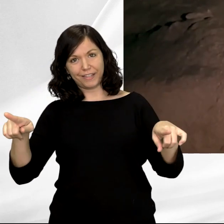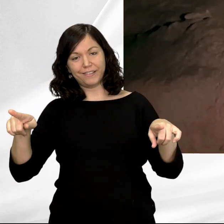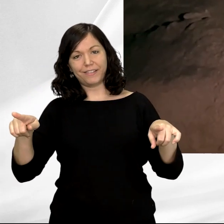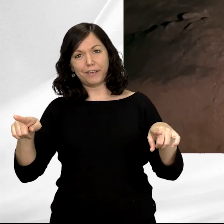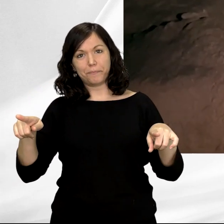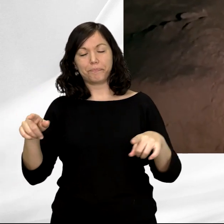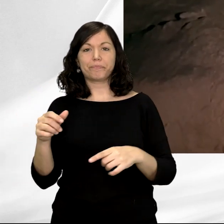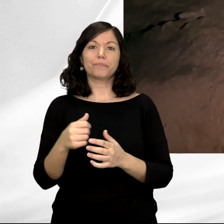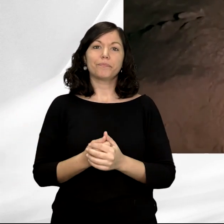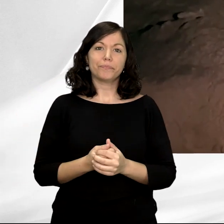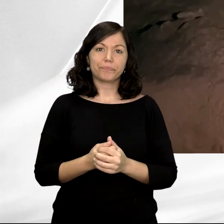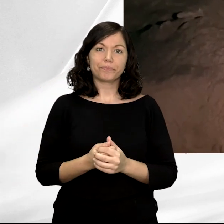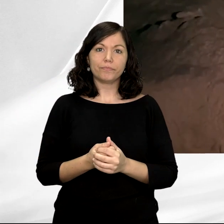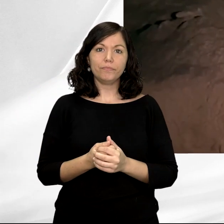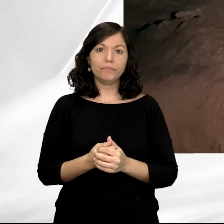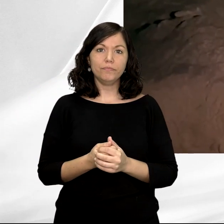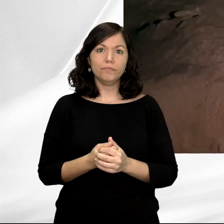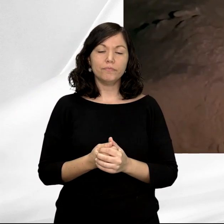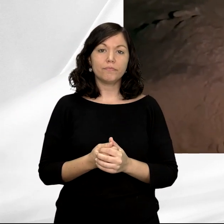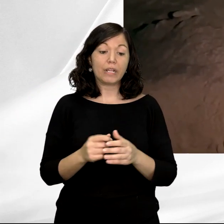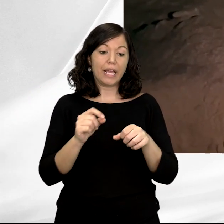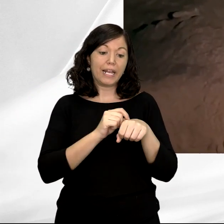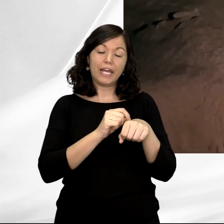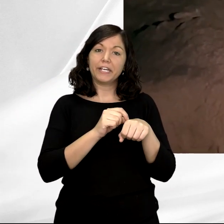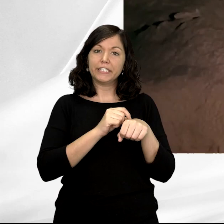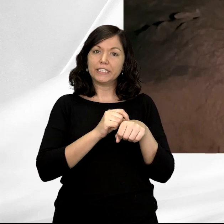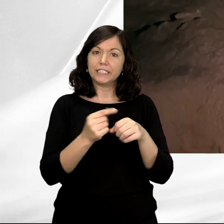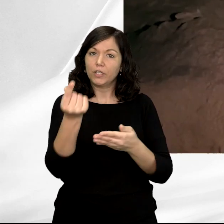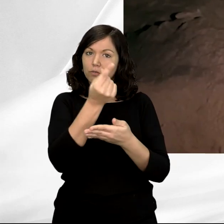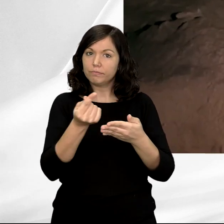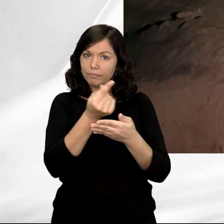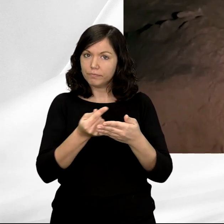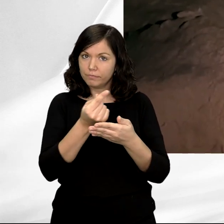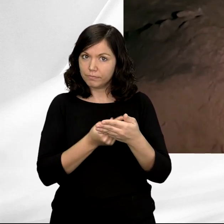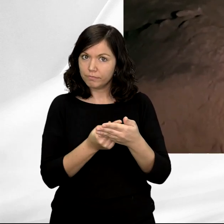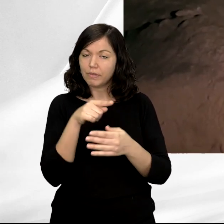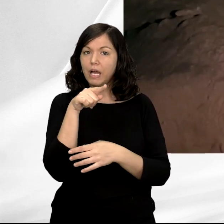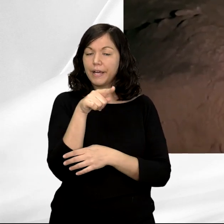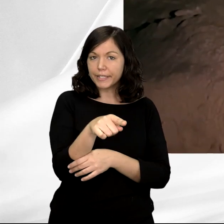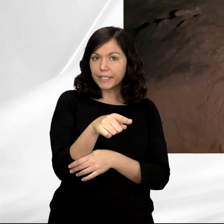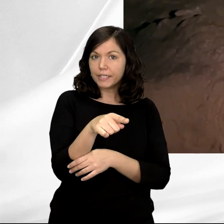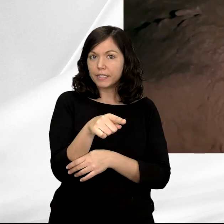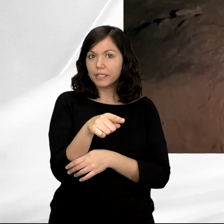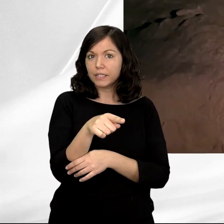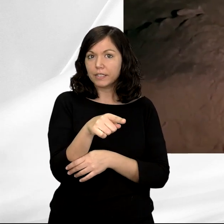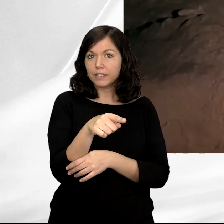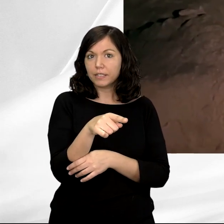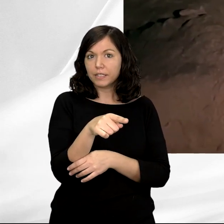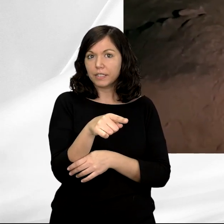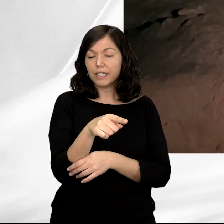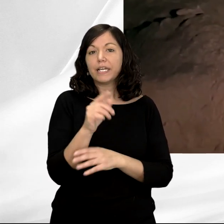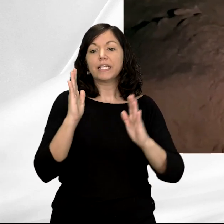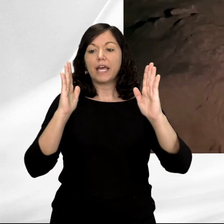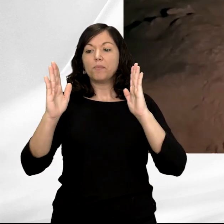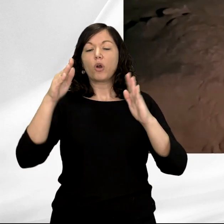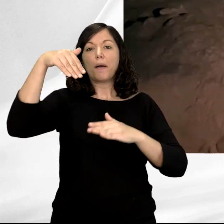representaciones que hay aquí dentro. El estilo gráfico que nos vamos a encontrar aquí nos remite claramente a representaciones del llamado